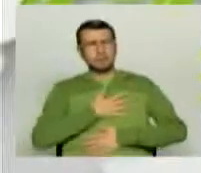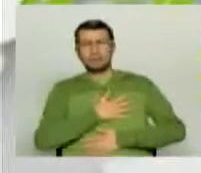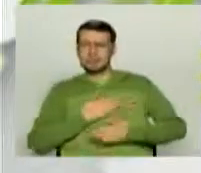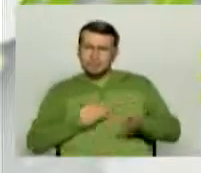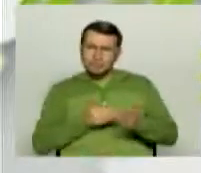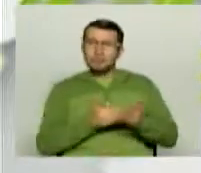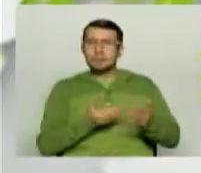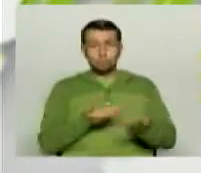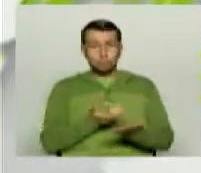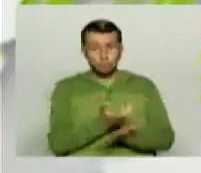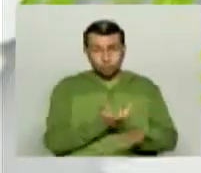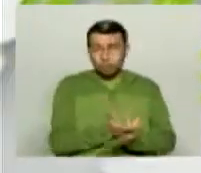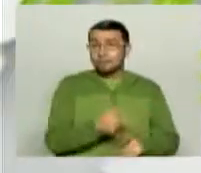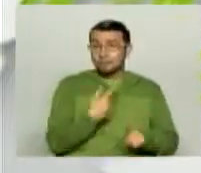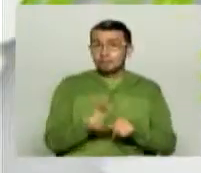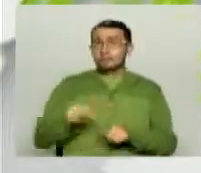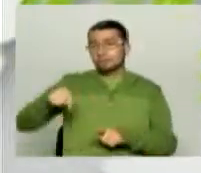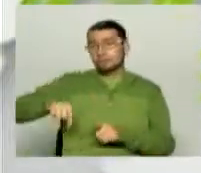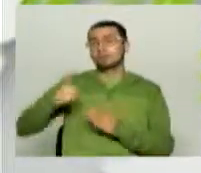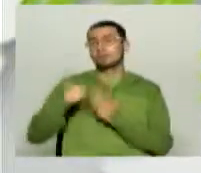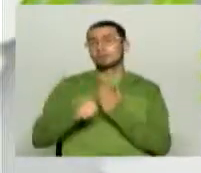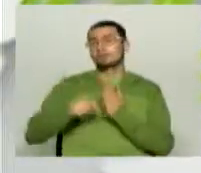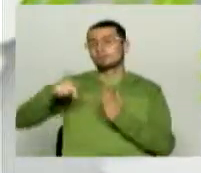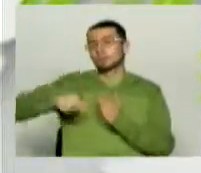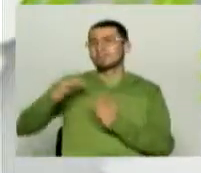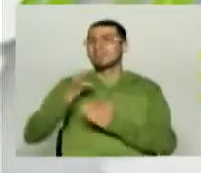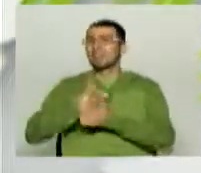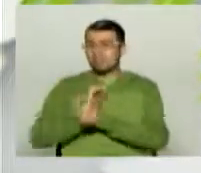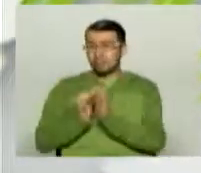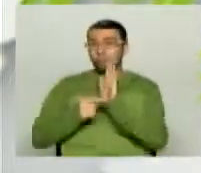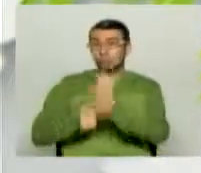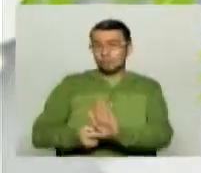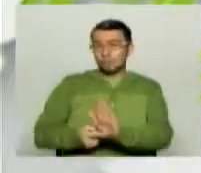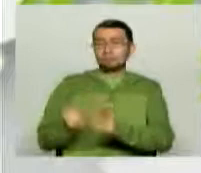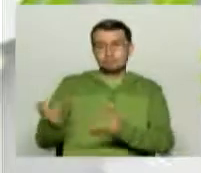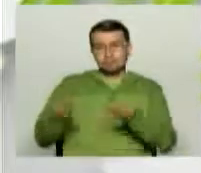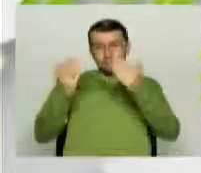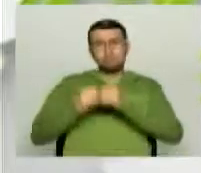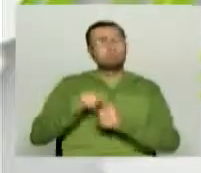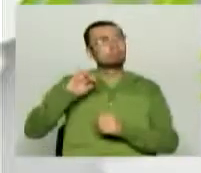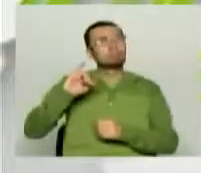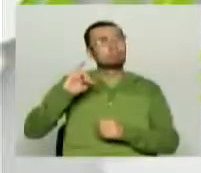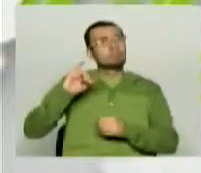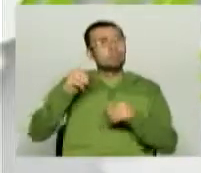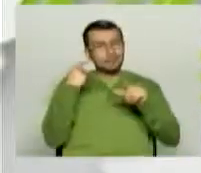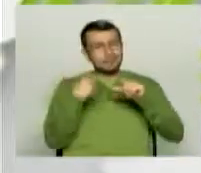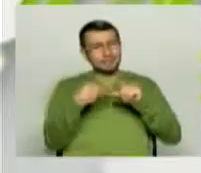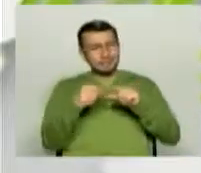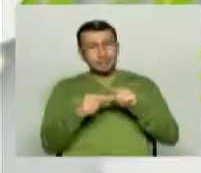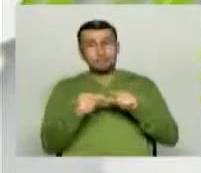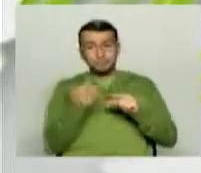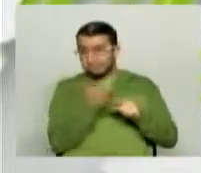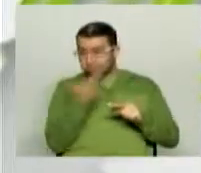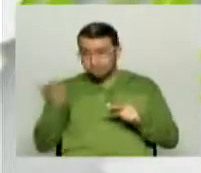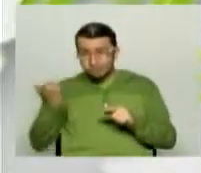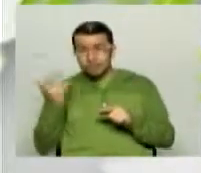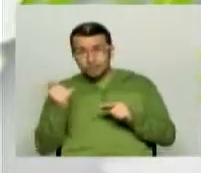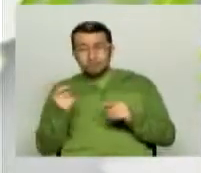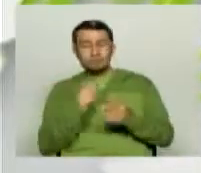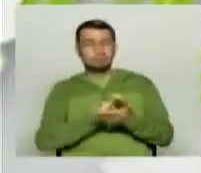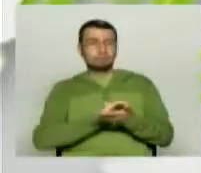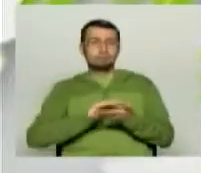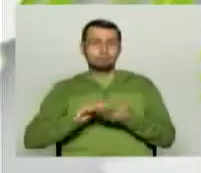sugerencias de la programación que les expone el canal regional telecafé escríbanos a nuestros correos electrónicos que aparecen en pantalla